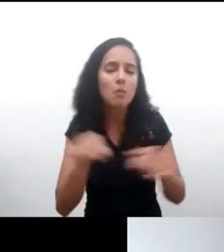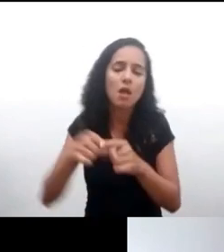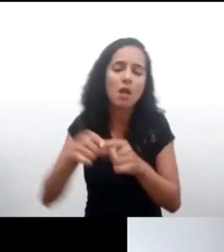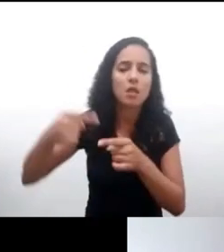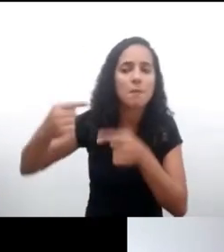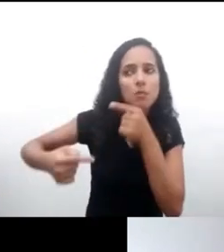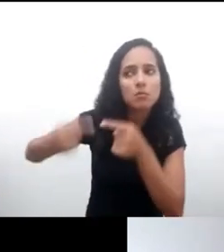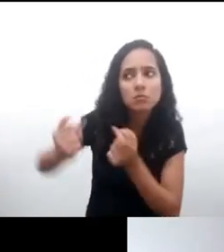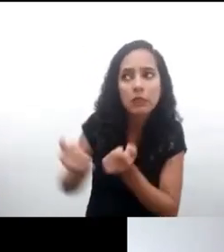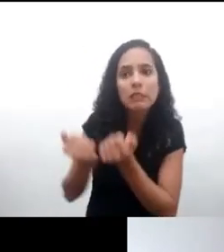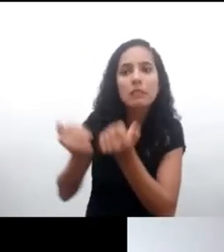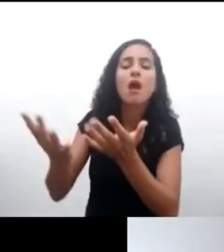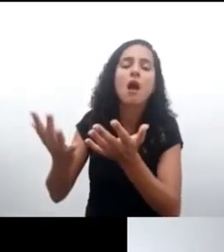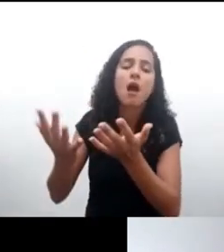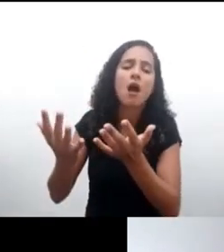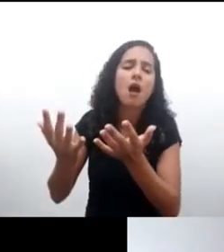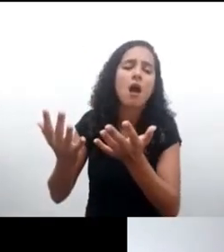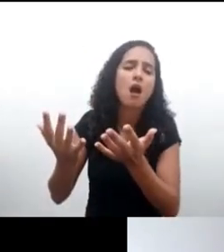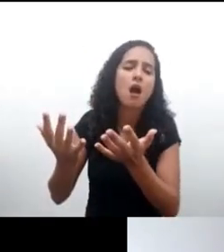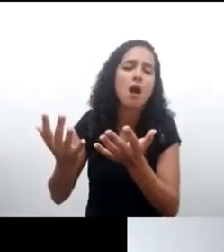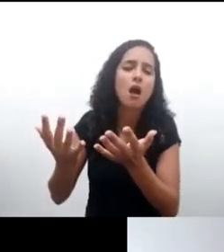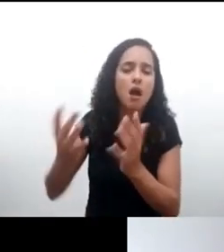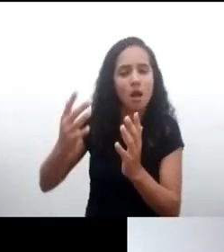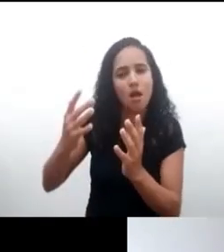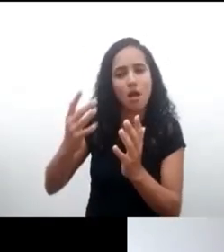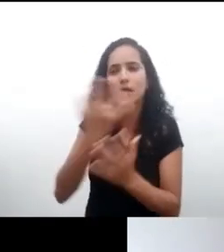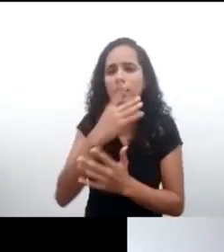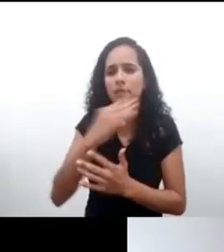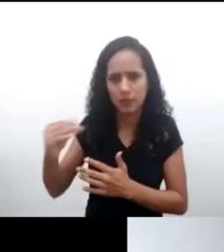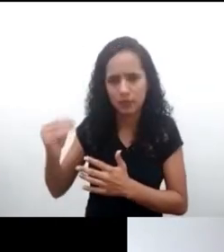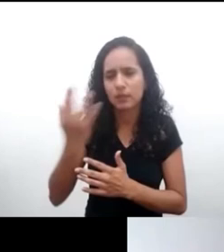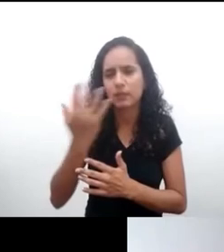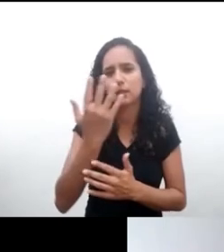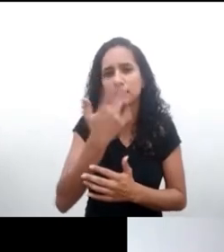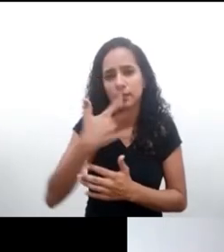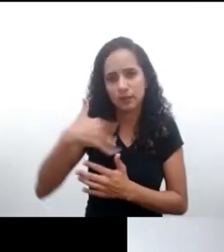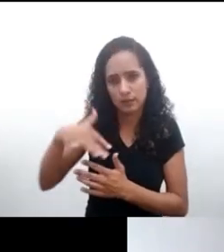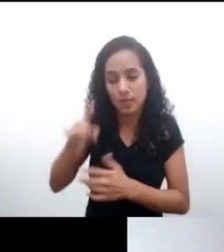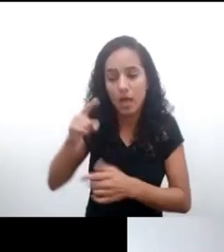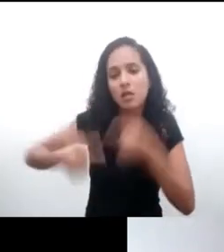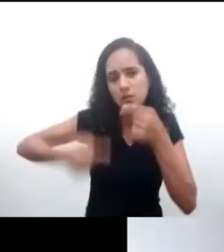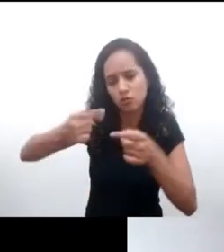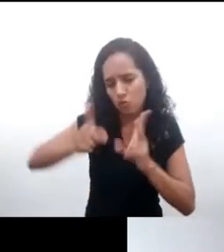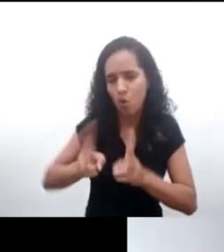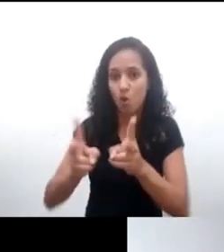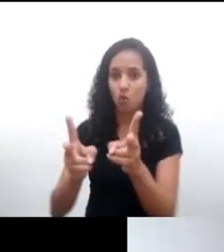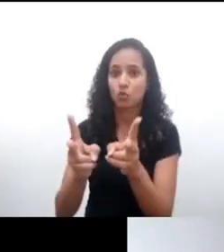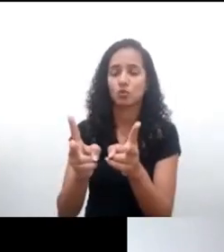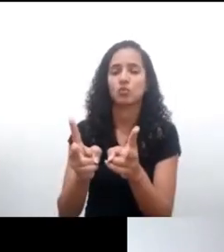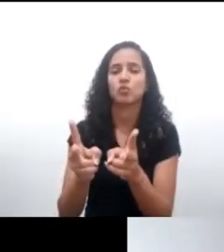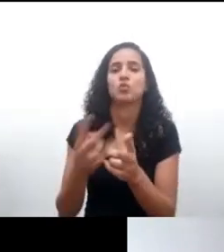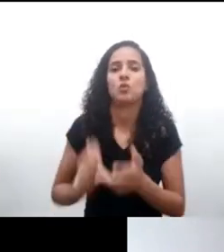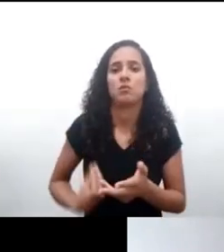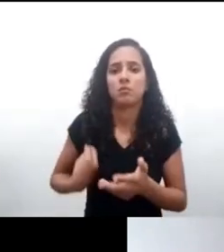niñas y jóvenes. Esa discusión, que parecería muy obvia, todavía sigue muy presente en la generación de políticas públicas a nivel